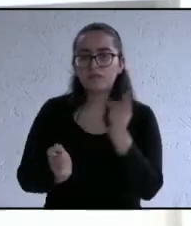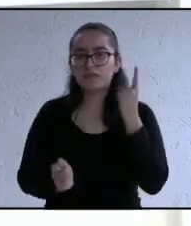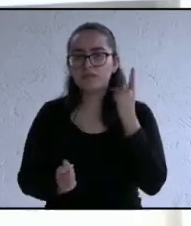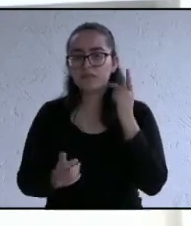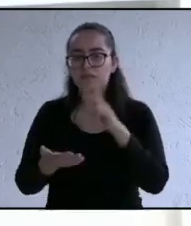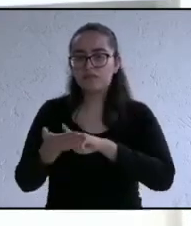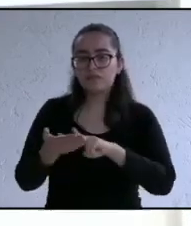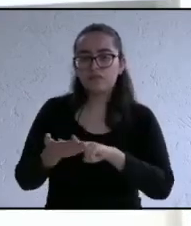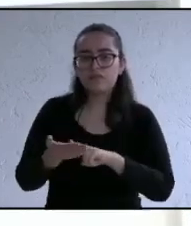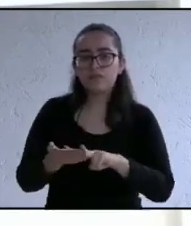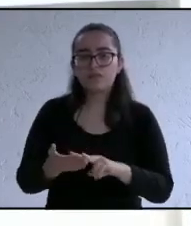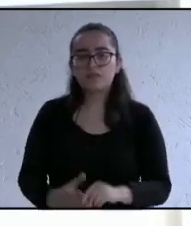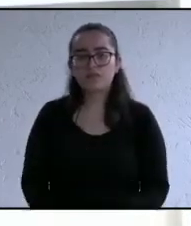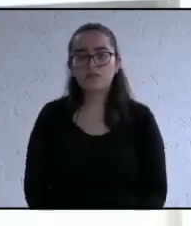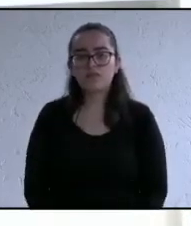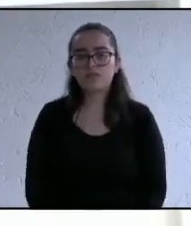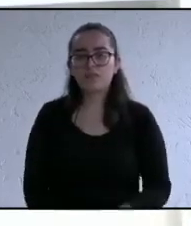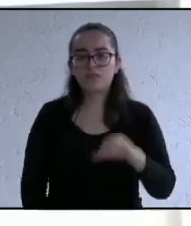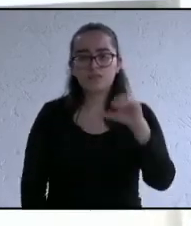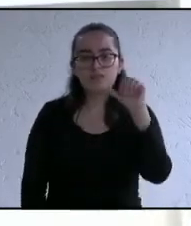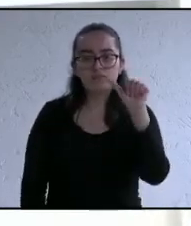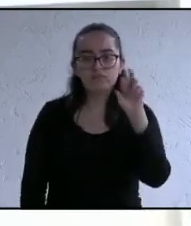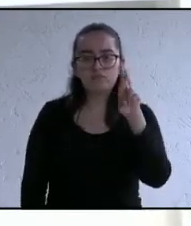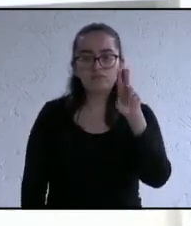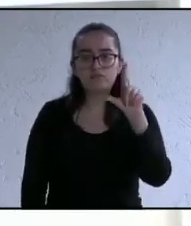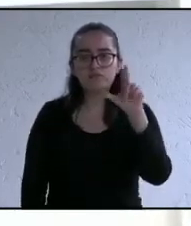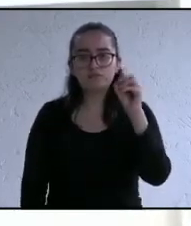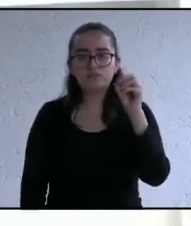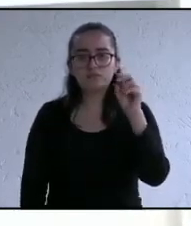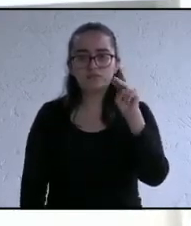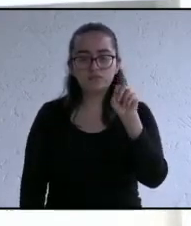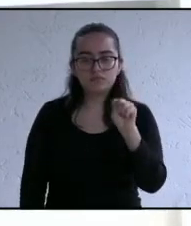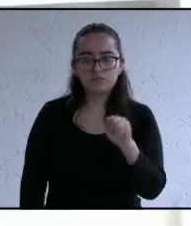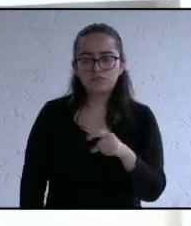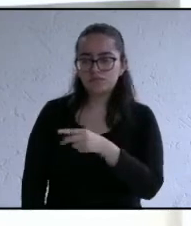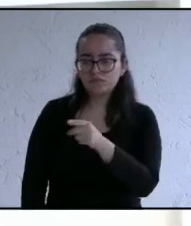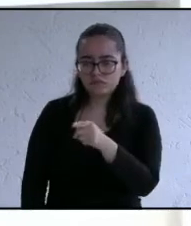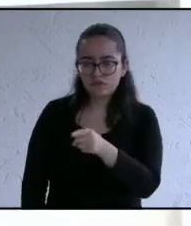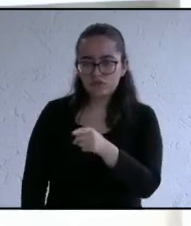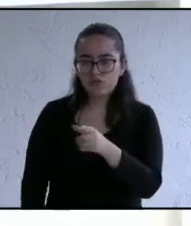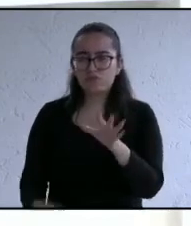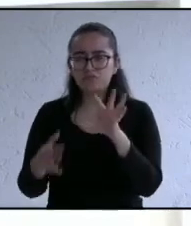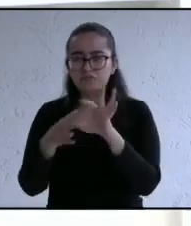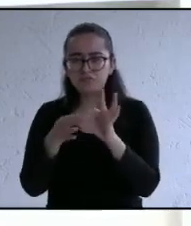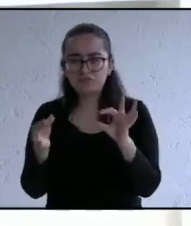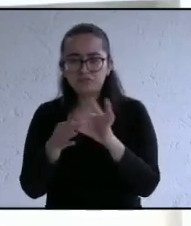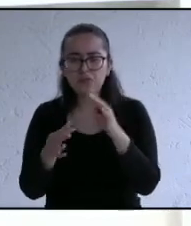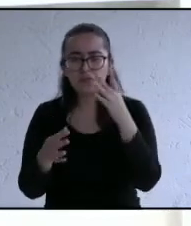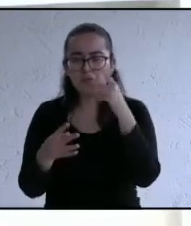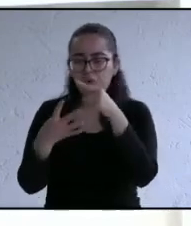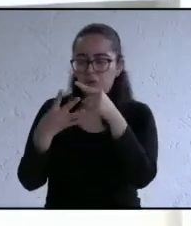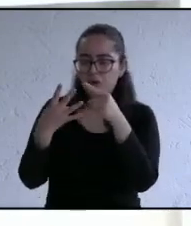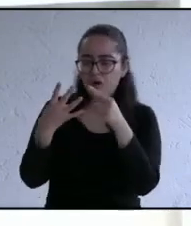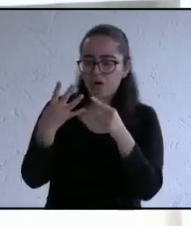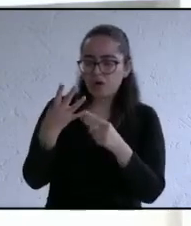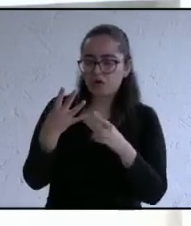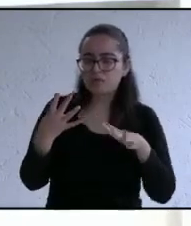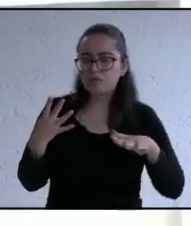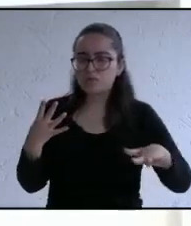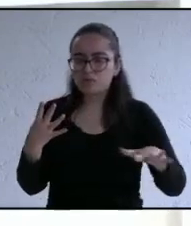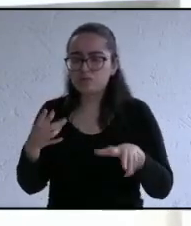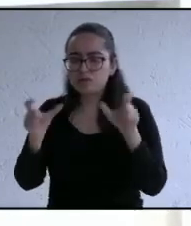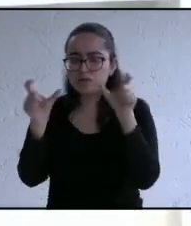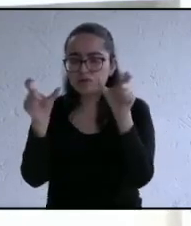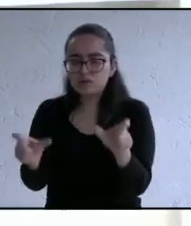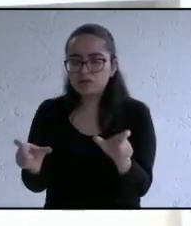ecologista de México Carlos Retureta García usted habló de cuatro módulos de la Secretaría de Seguridad Pública